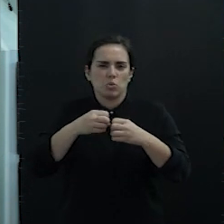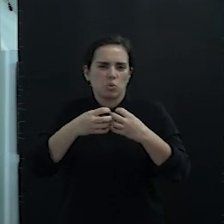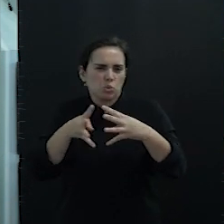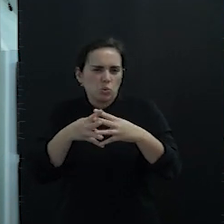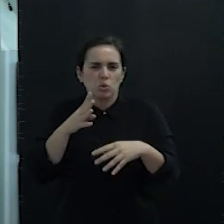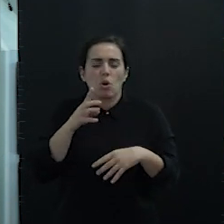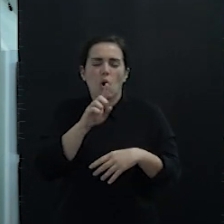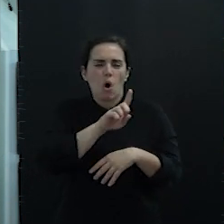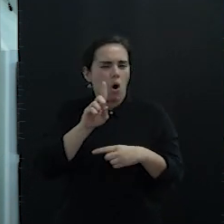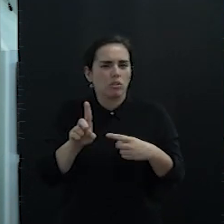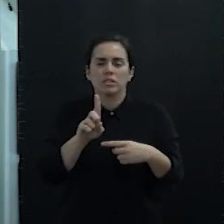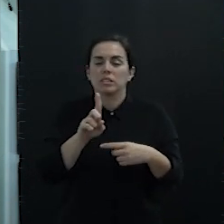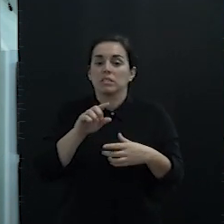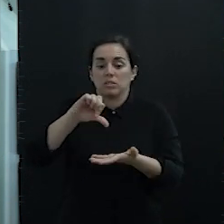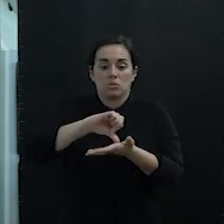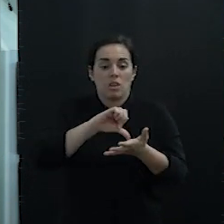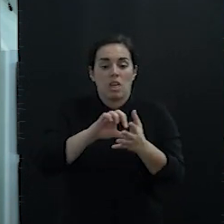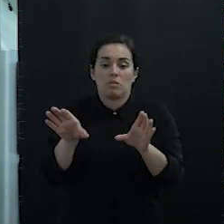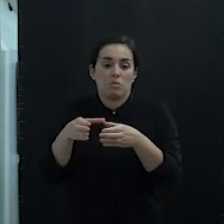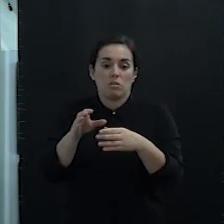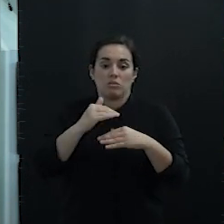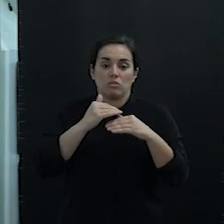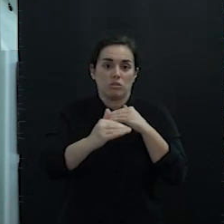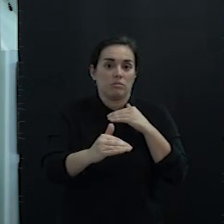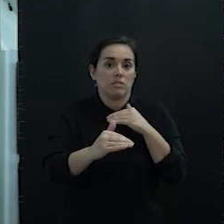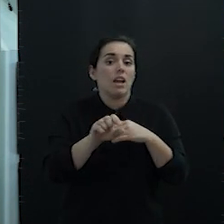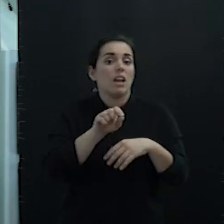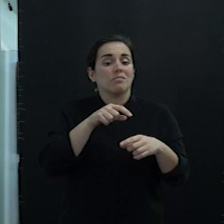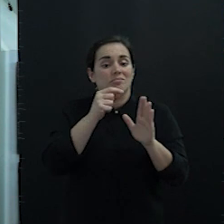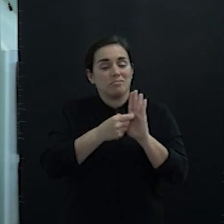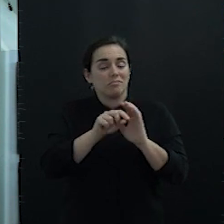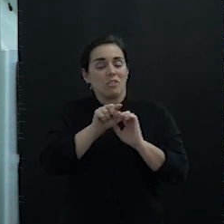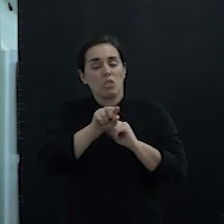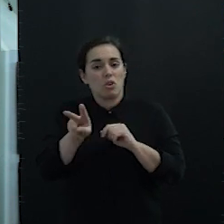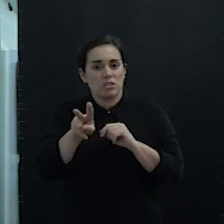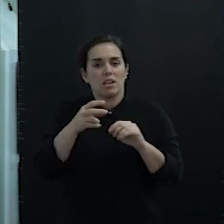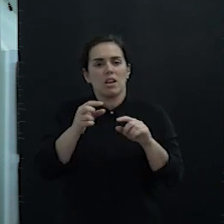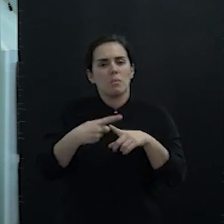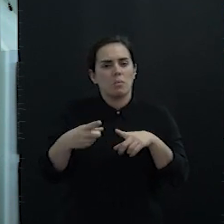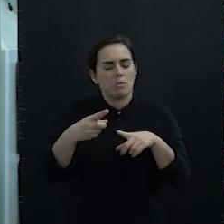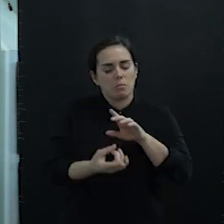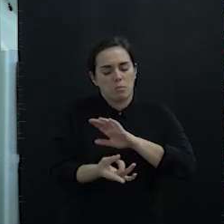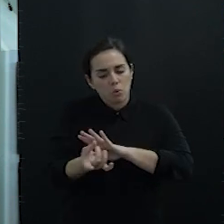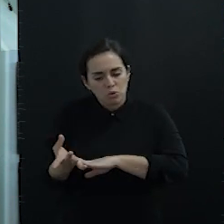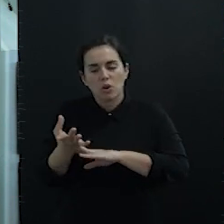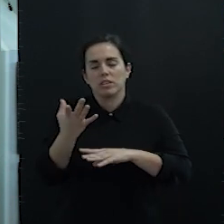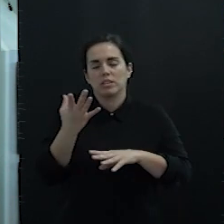Ciudades y Comunidades Sostenibles, y ODS 12, Producción y Consumo Responsable.